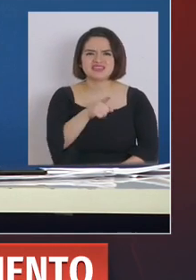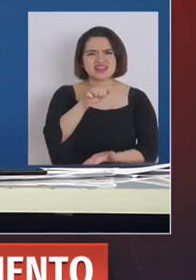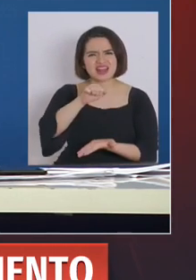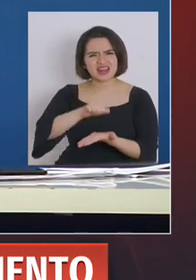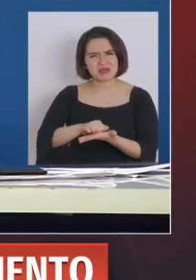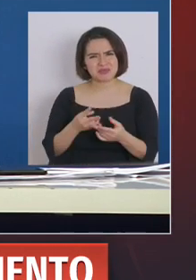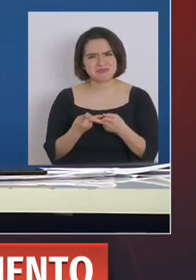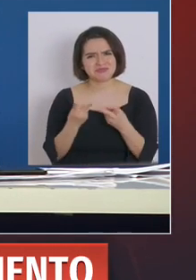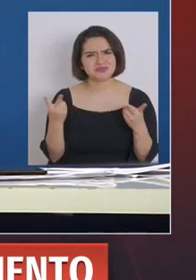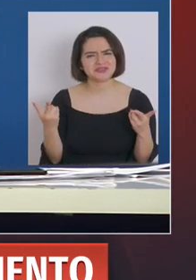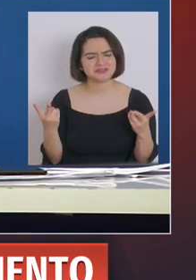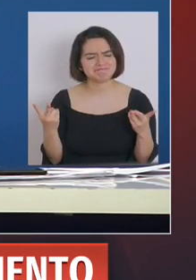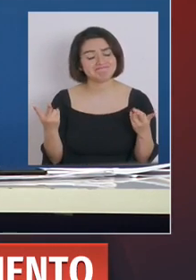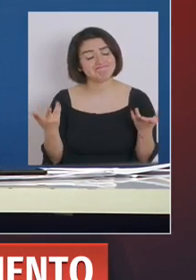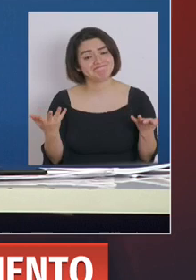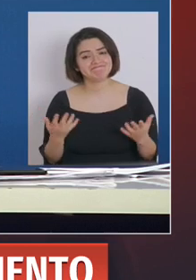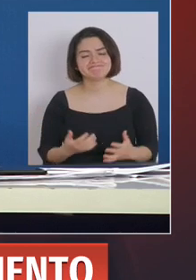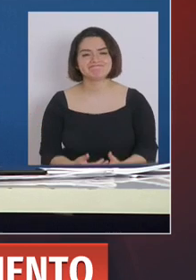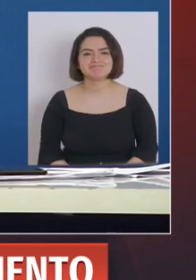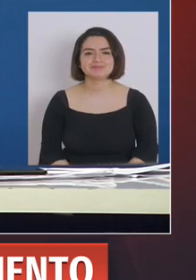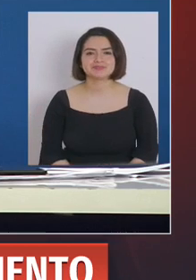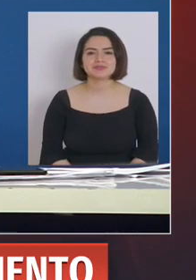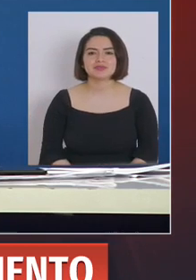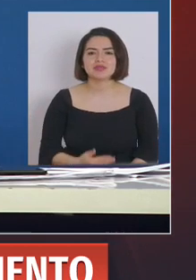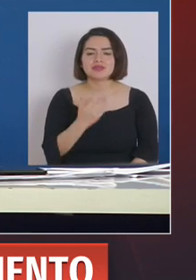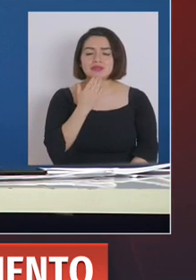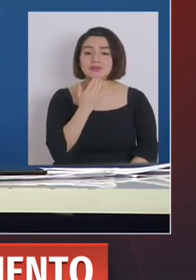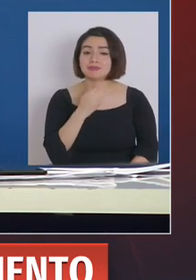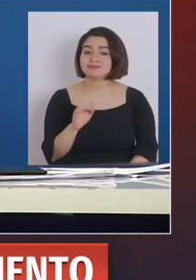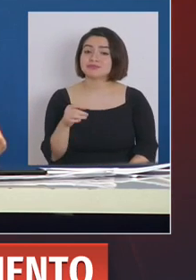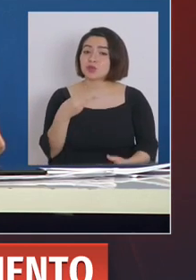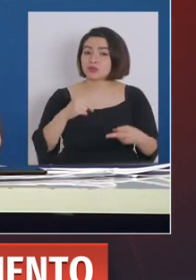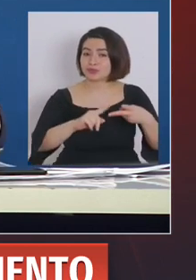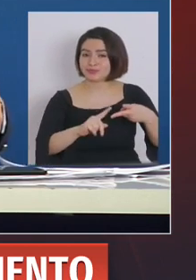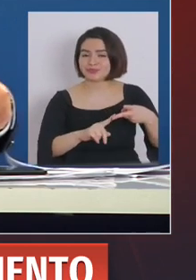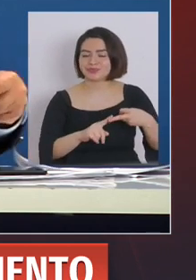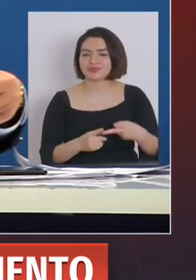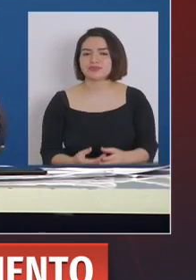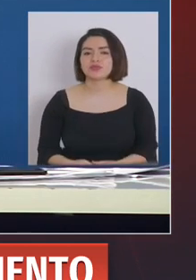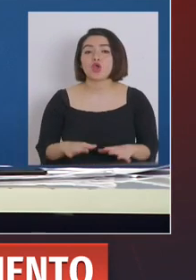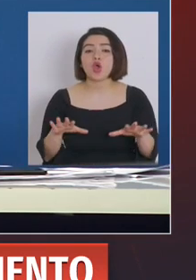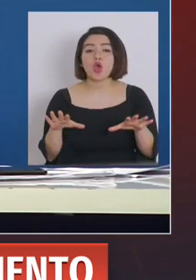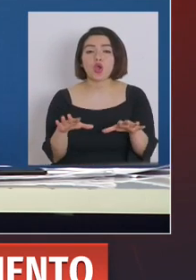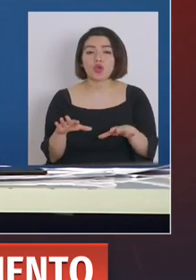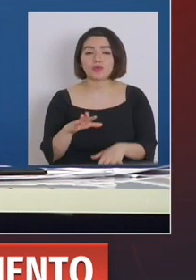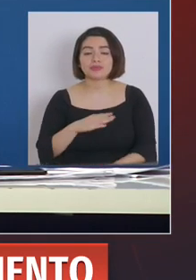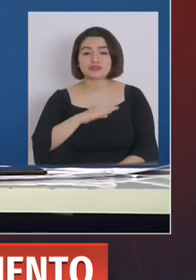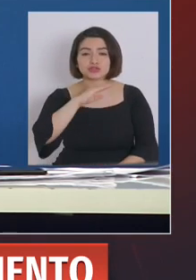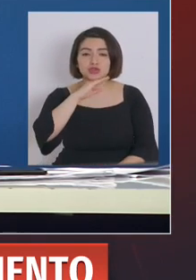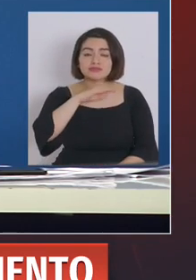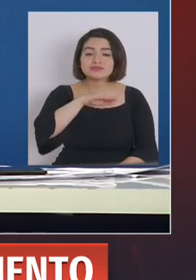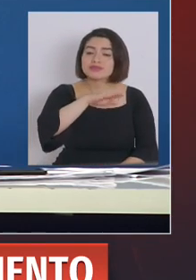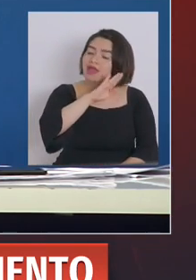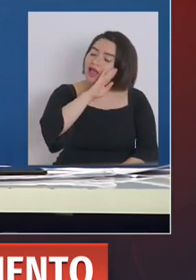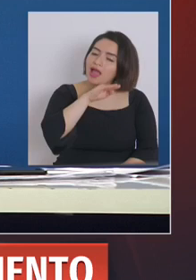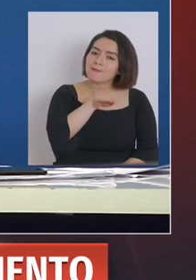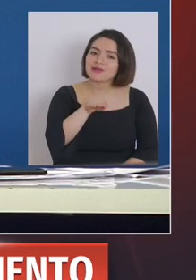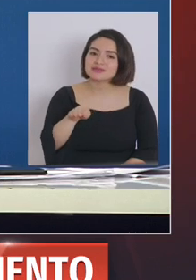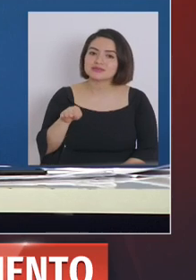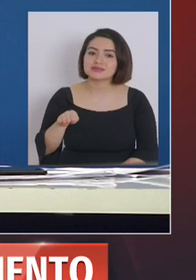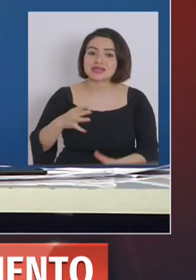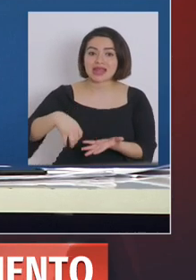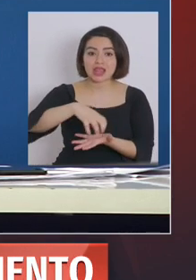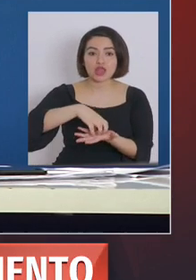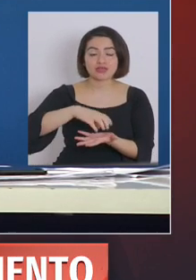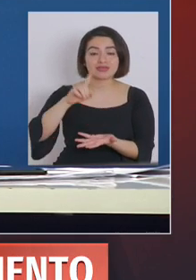se hagan por la prensa. En segundo lugar, la ocupación de camas en la región de Tarapacá